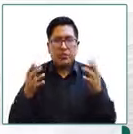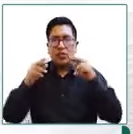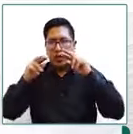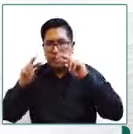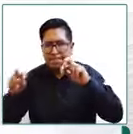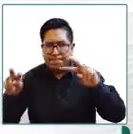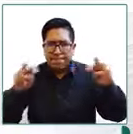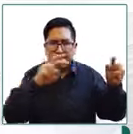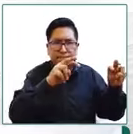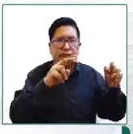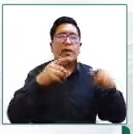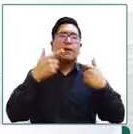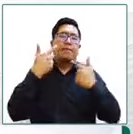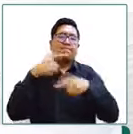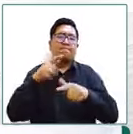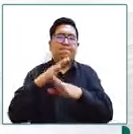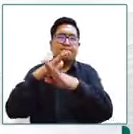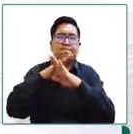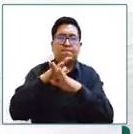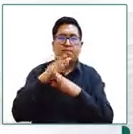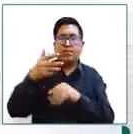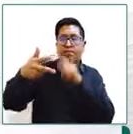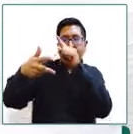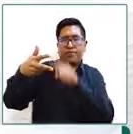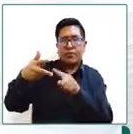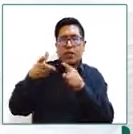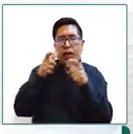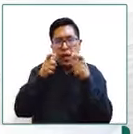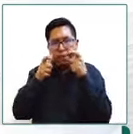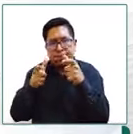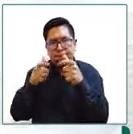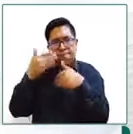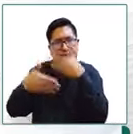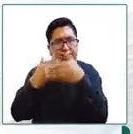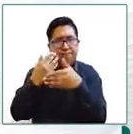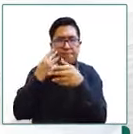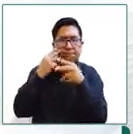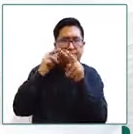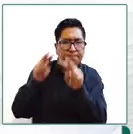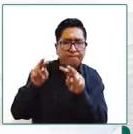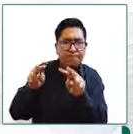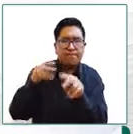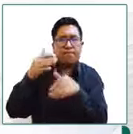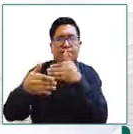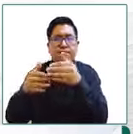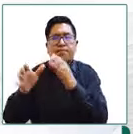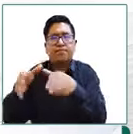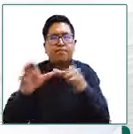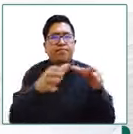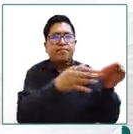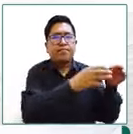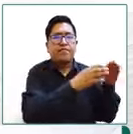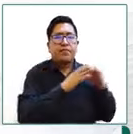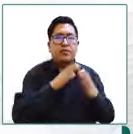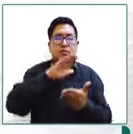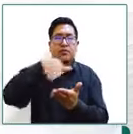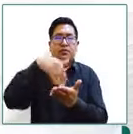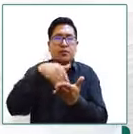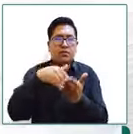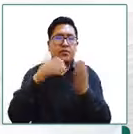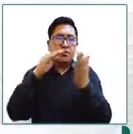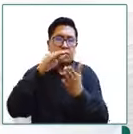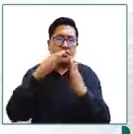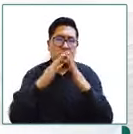insuficiencia en el seguimiento monitoreo a los centros de acogimiento que son de